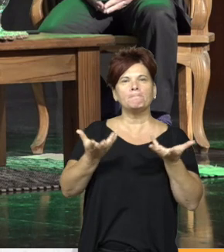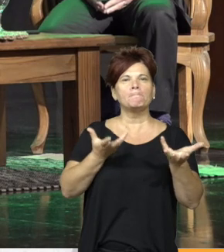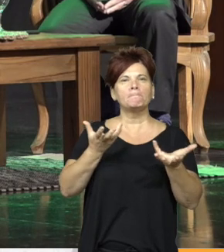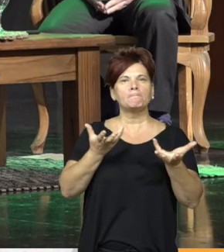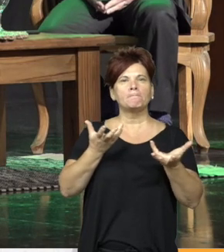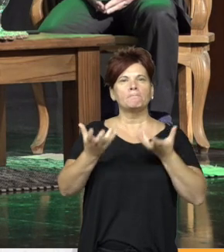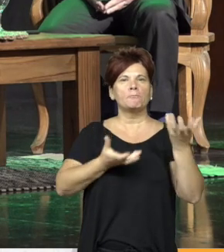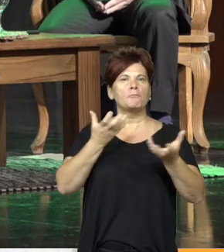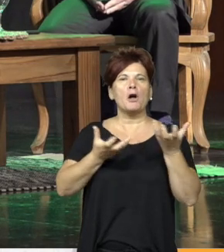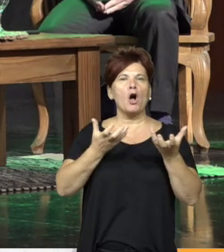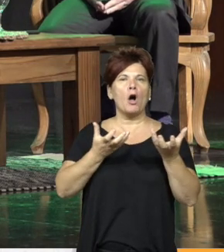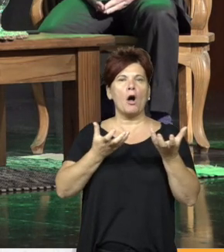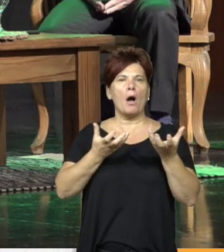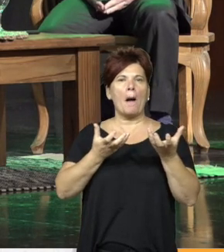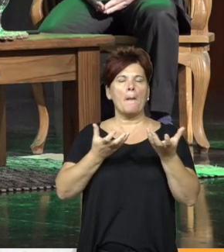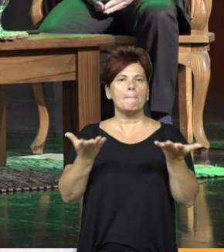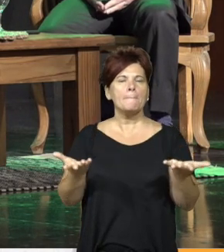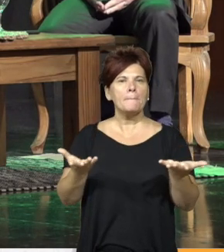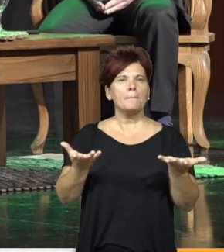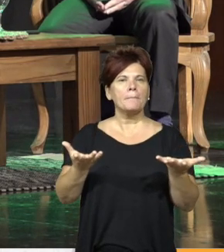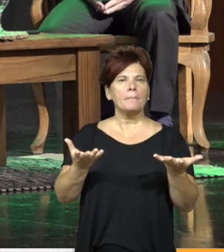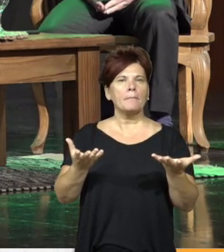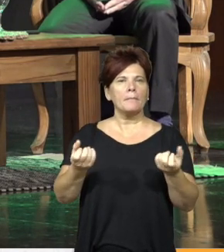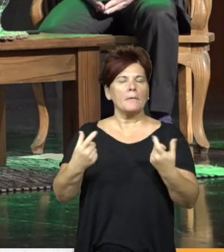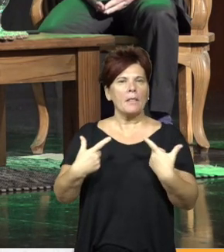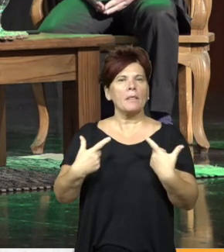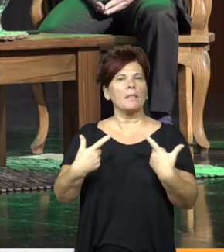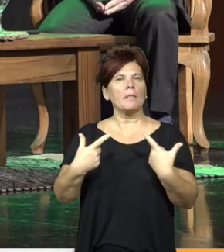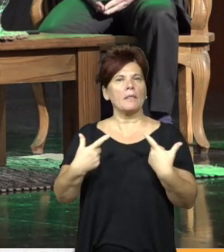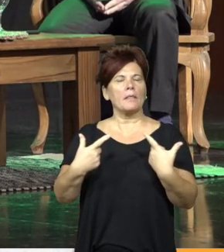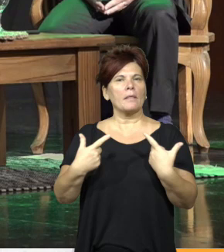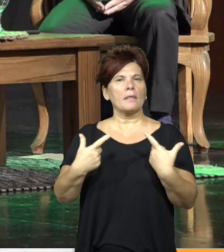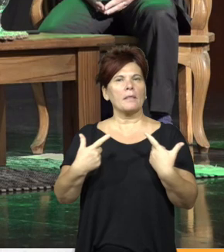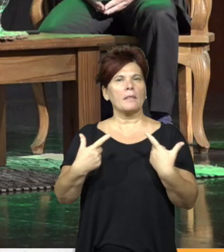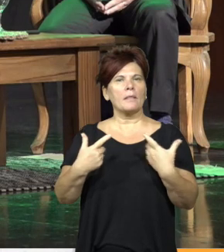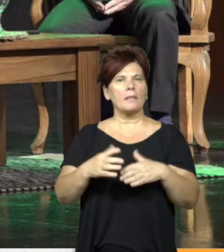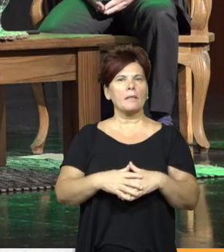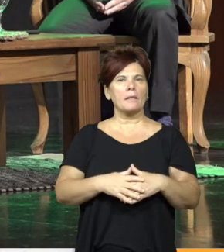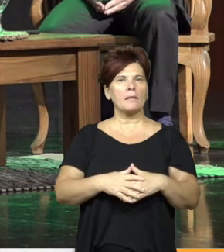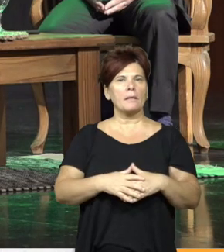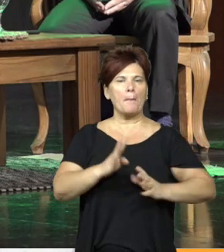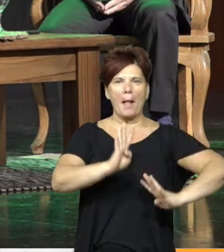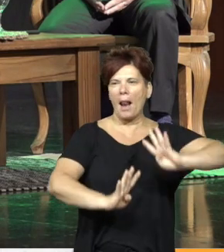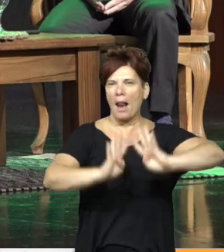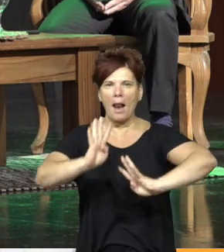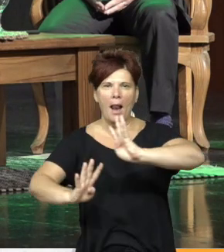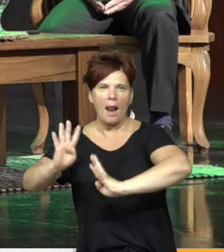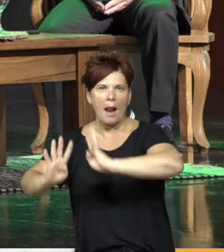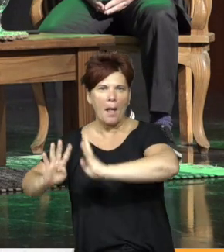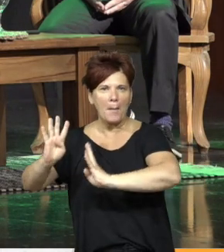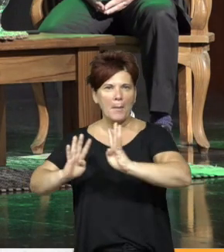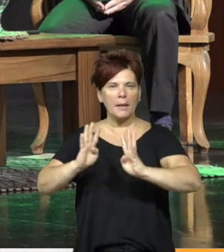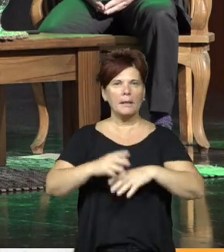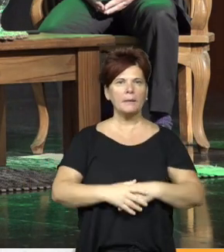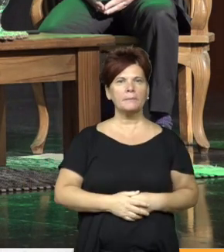propositual que transmite para la mata silvestre y la mata preservada